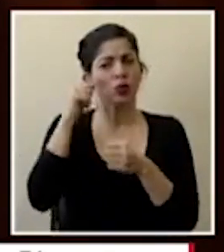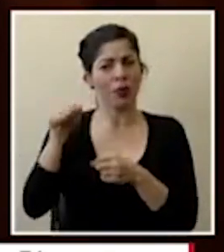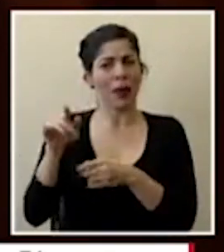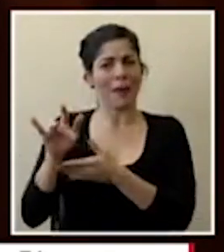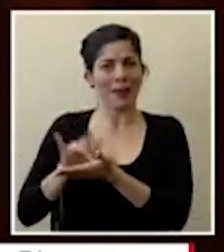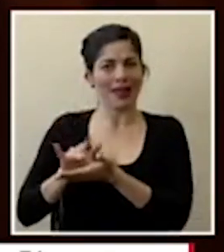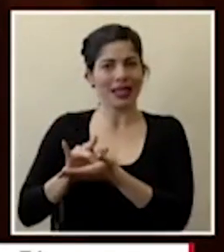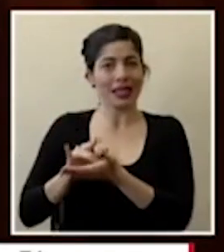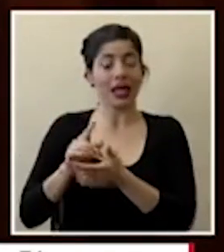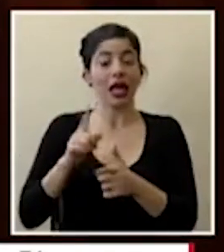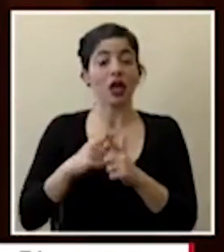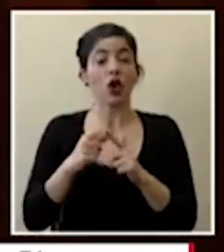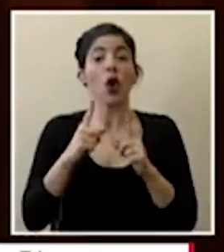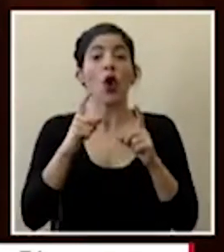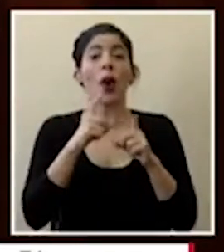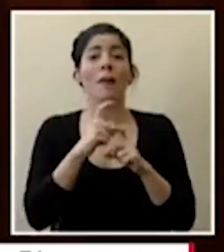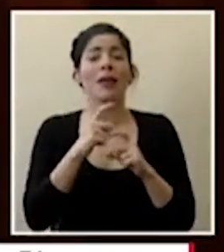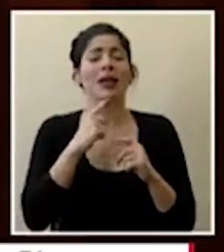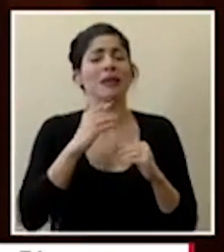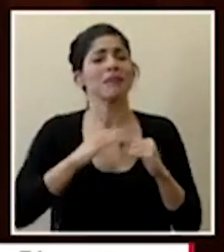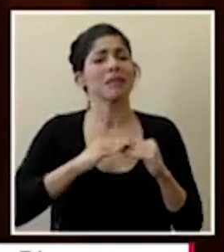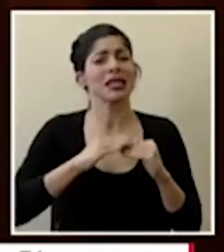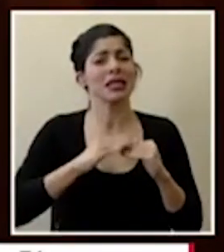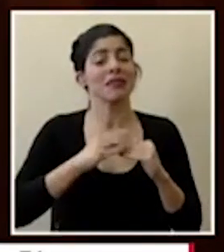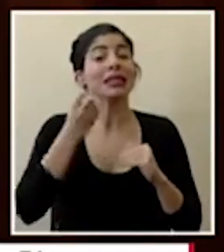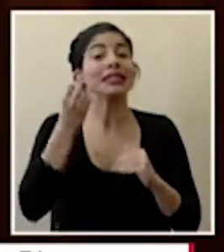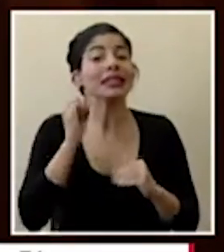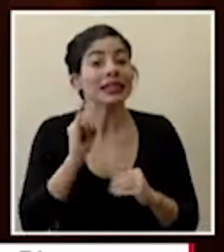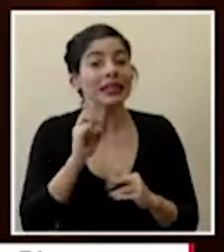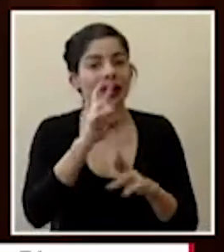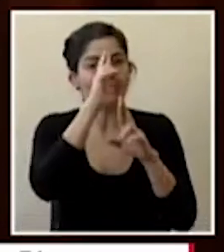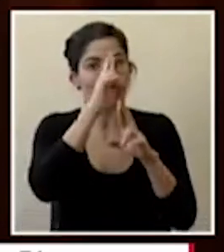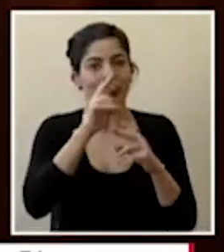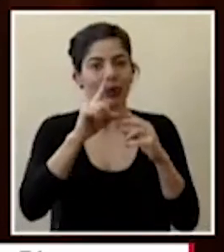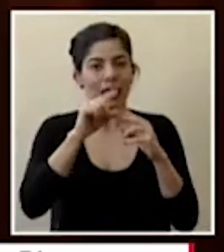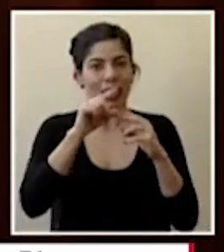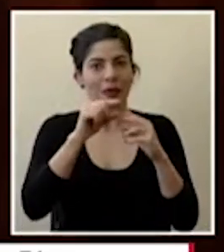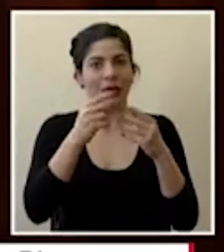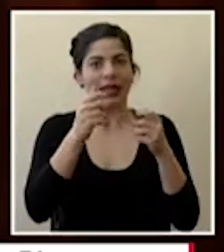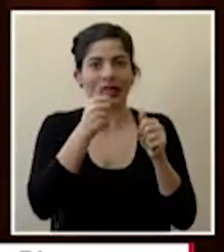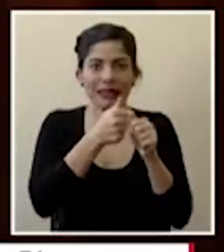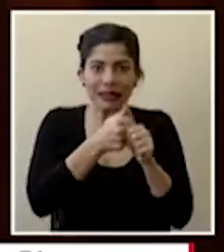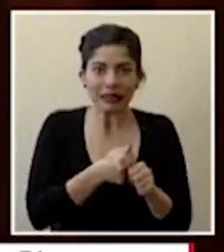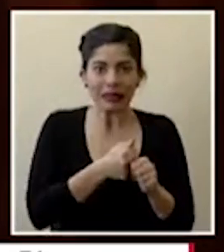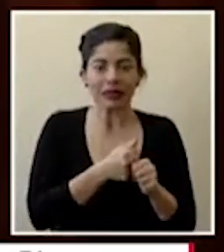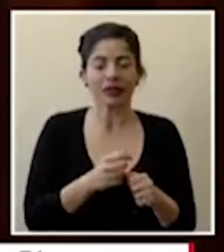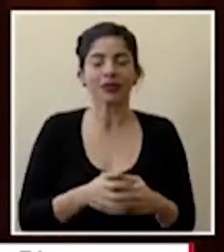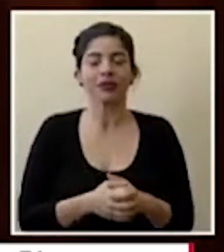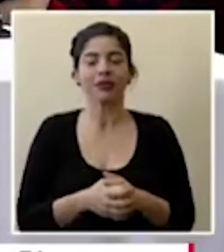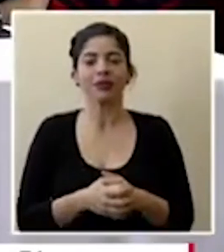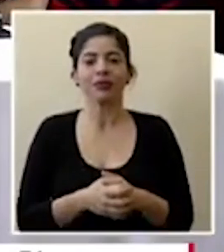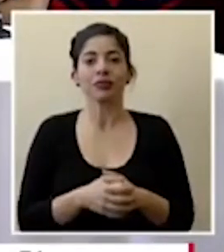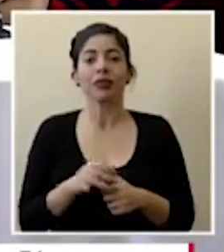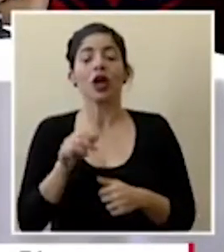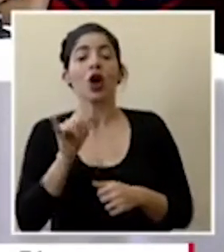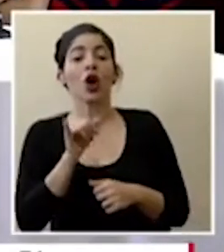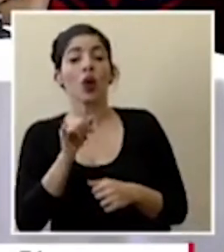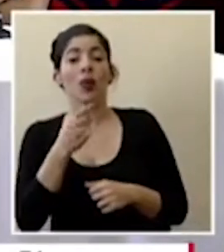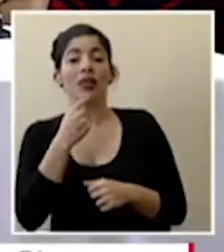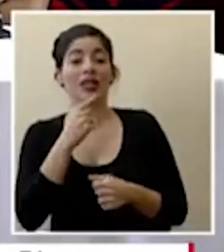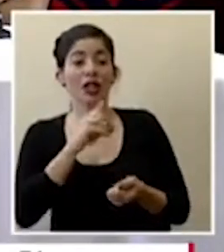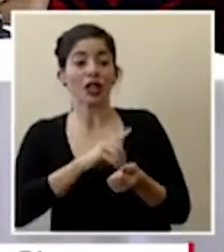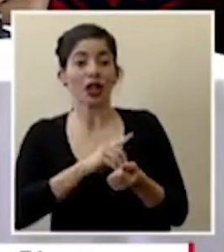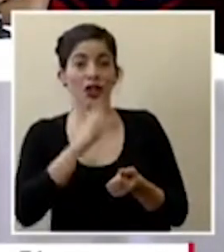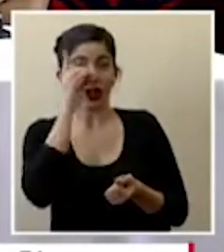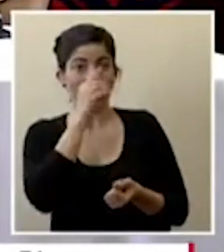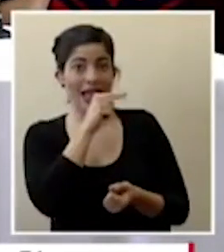las complicaciones que se ven son mínimas 6 se respetan obviamente las dosis que ya están indicadas sí y como dijo el doctor